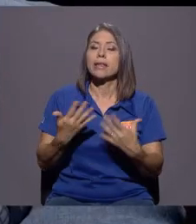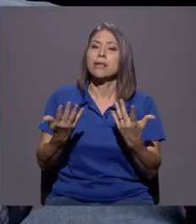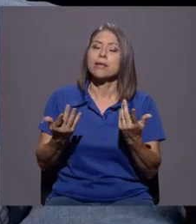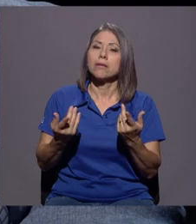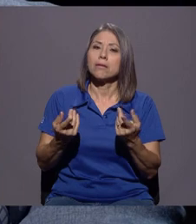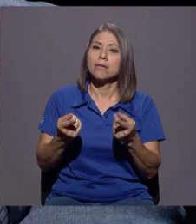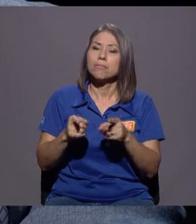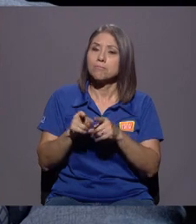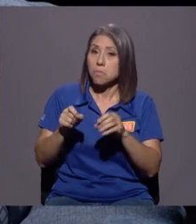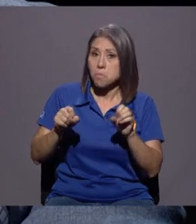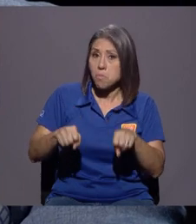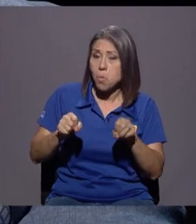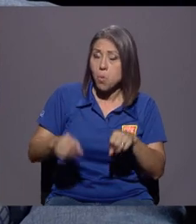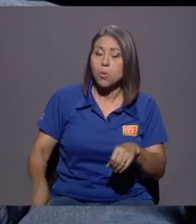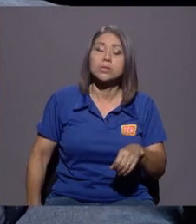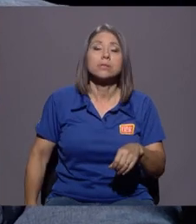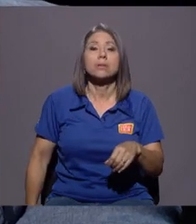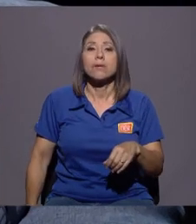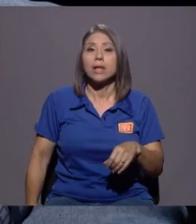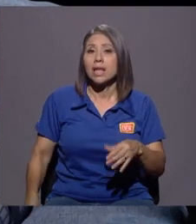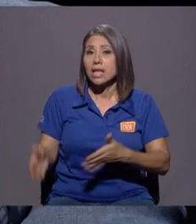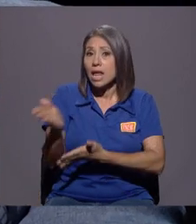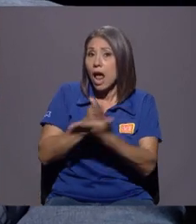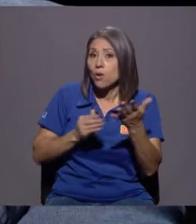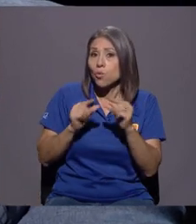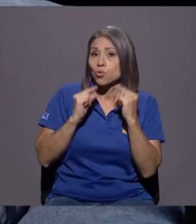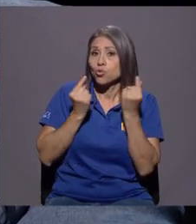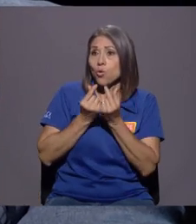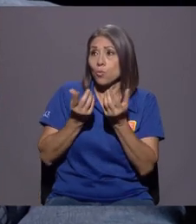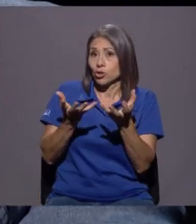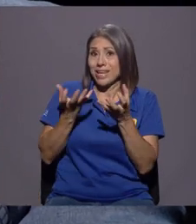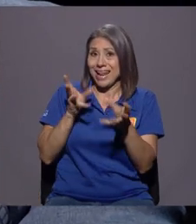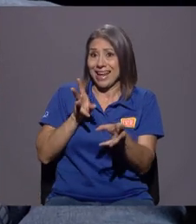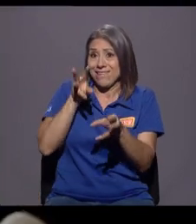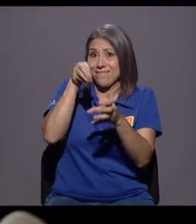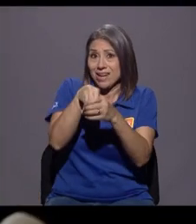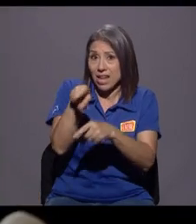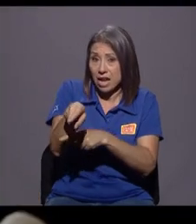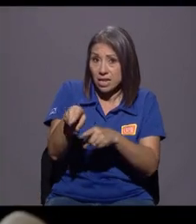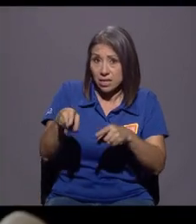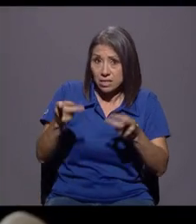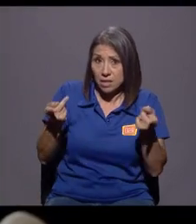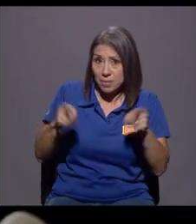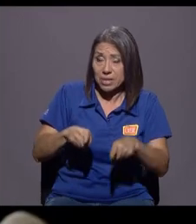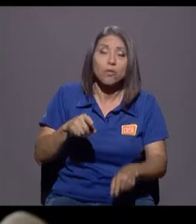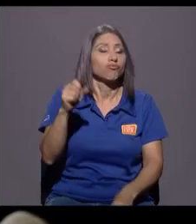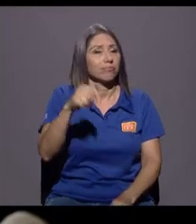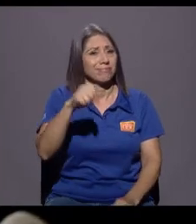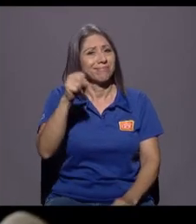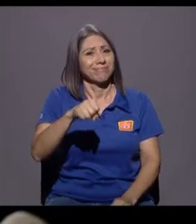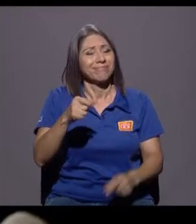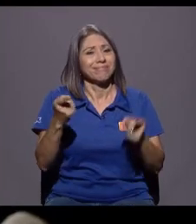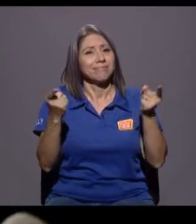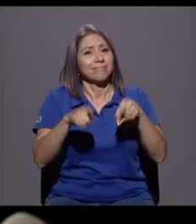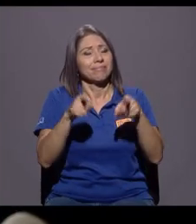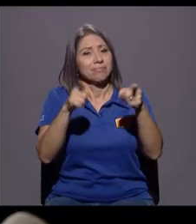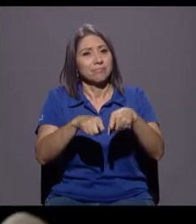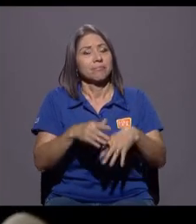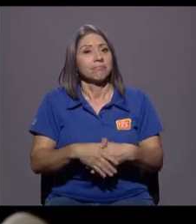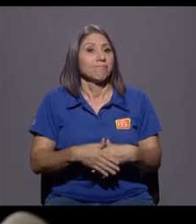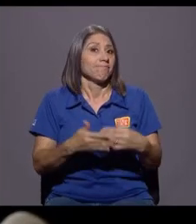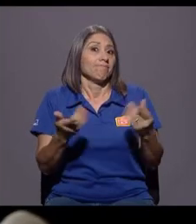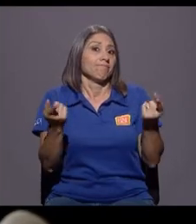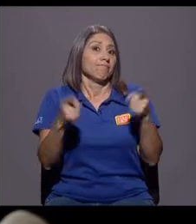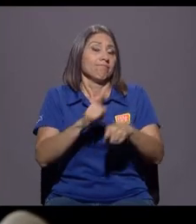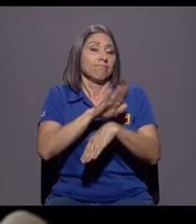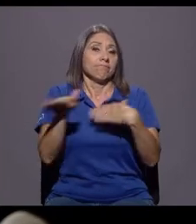Alejandra, ¿es posible que algunos grupos se quieran infiltrar? ¿No les ha pasado? Sí, nos ha pasado. Sí, ha pasado. Sí, pasa en